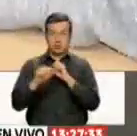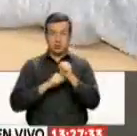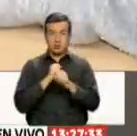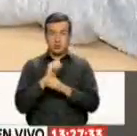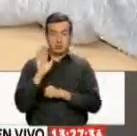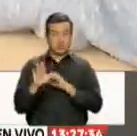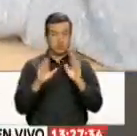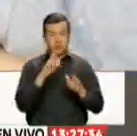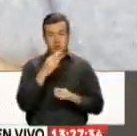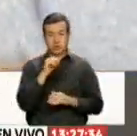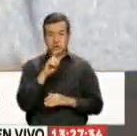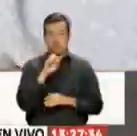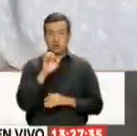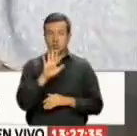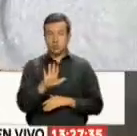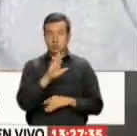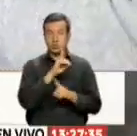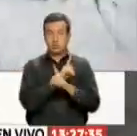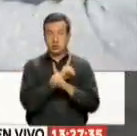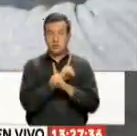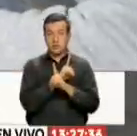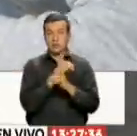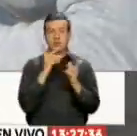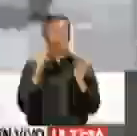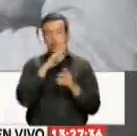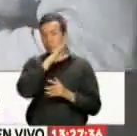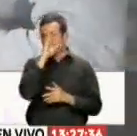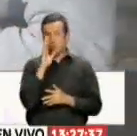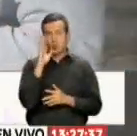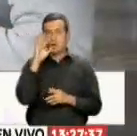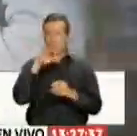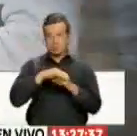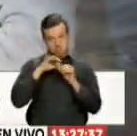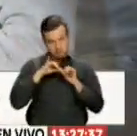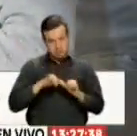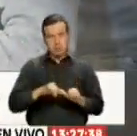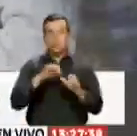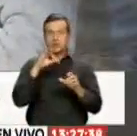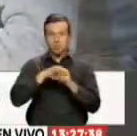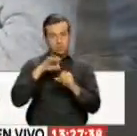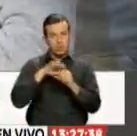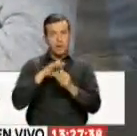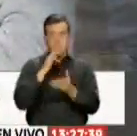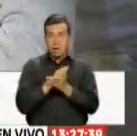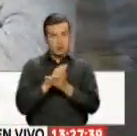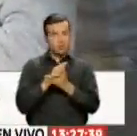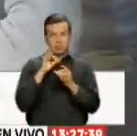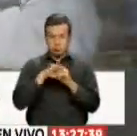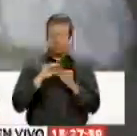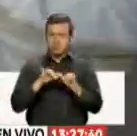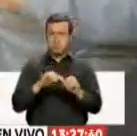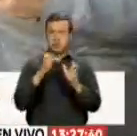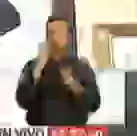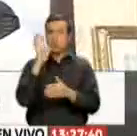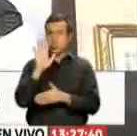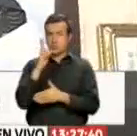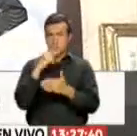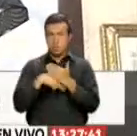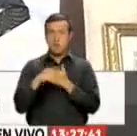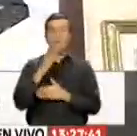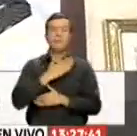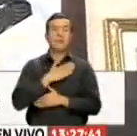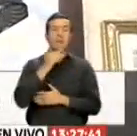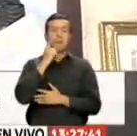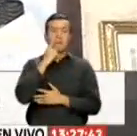De edad Hernández Quien tiene Discapacidad Motora Nunca quiso Dejar de cumplir Con este deber Ciudadano Recalcó Su hija Amparo Mi